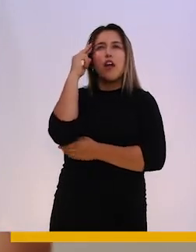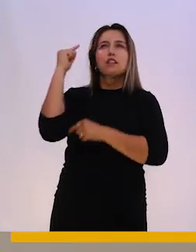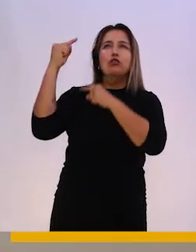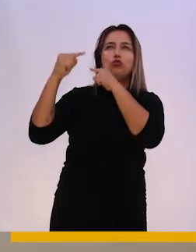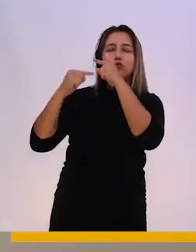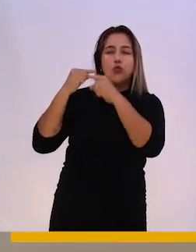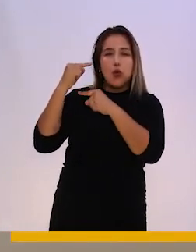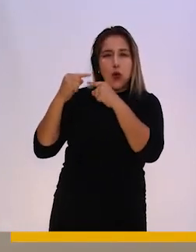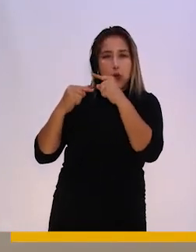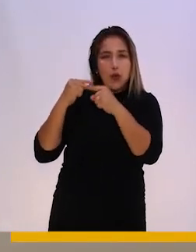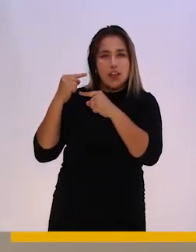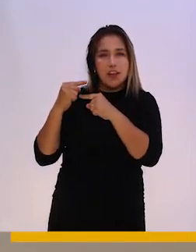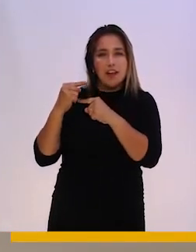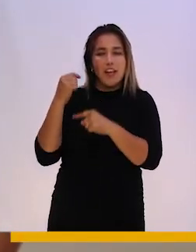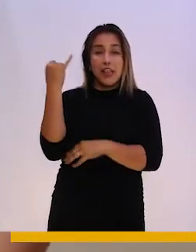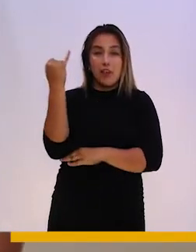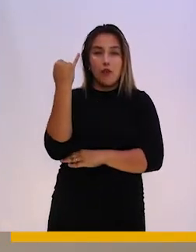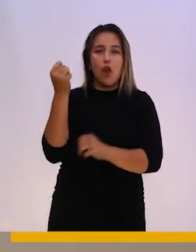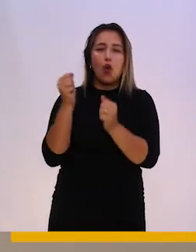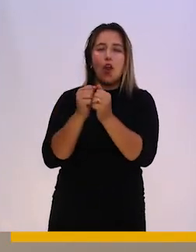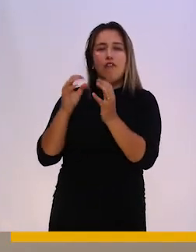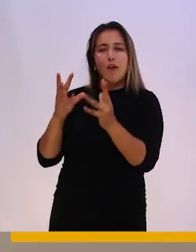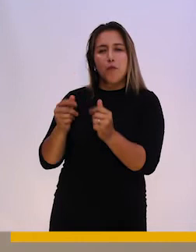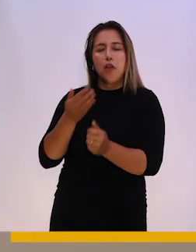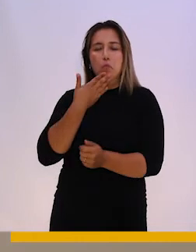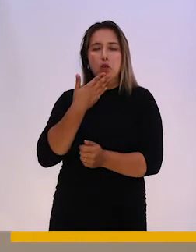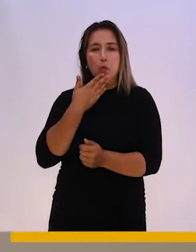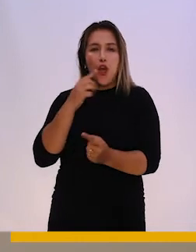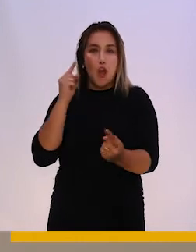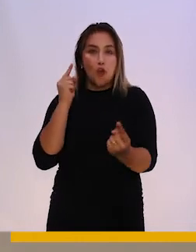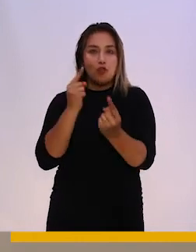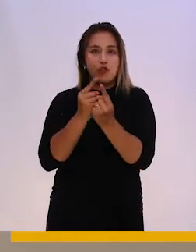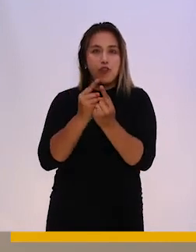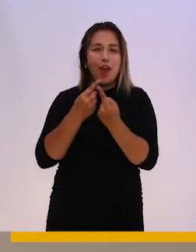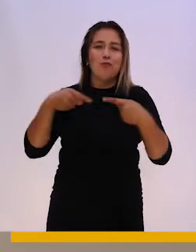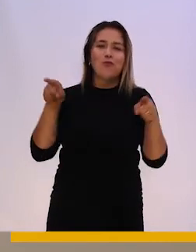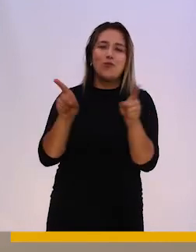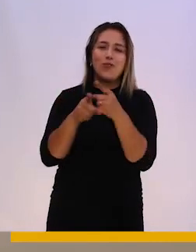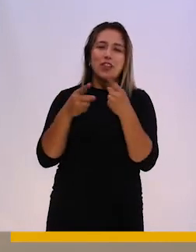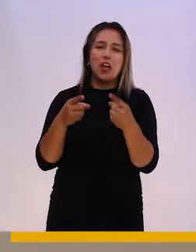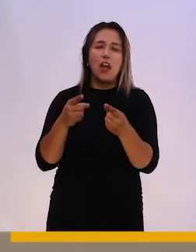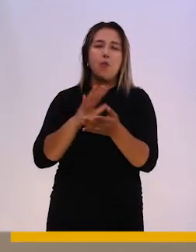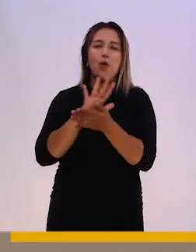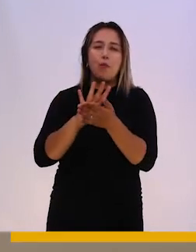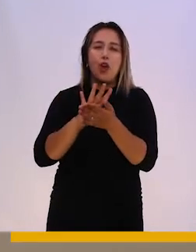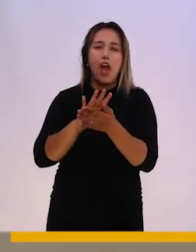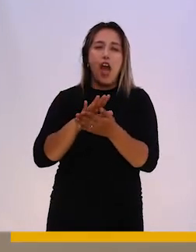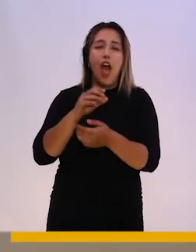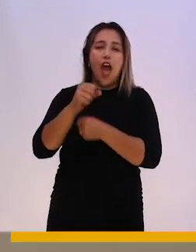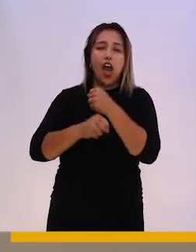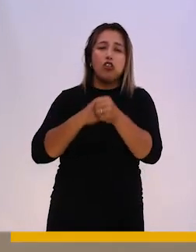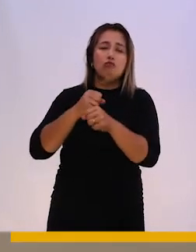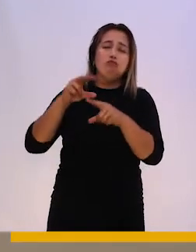música de distintos tiempos, de hecho, de los años 20, de los años 40, 50, 60, etcétera. Por medio de